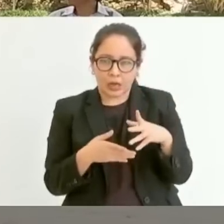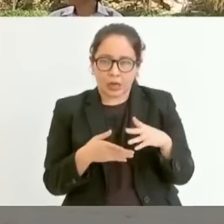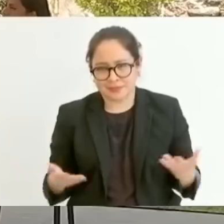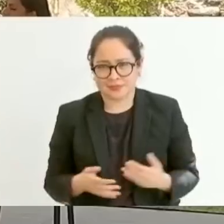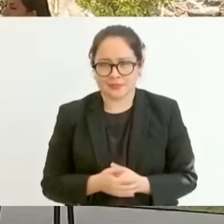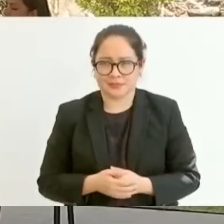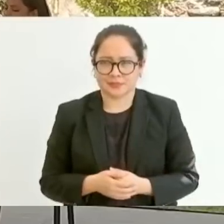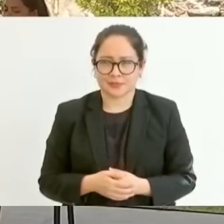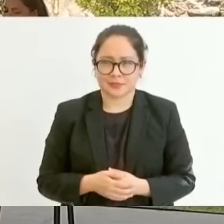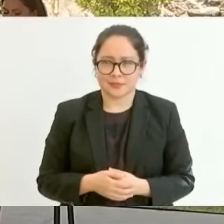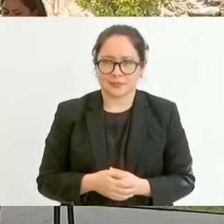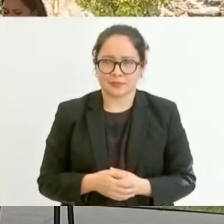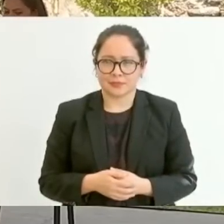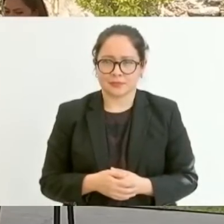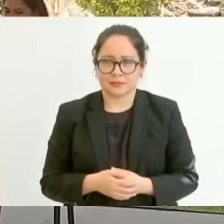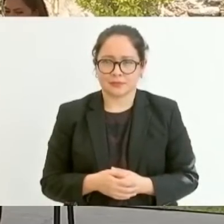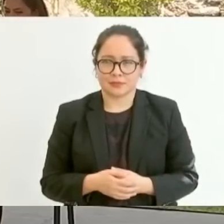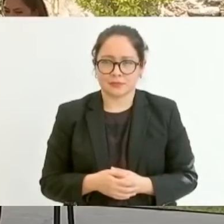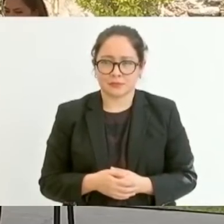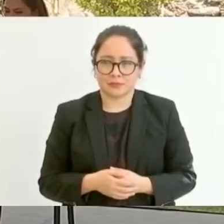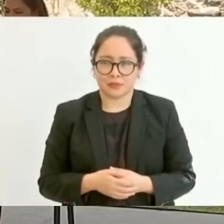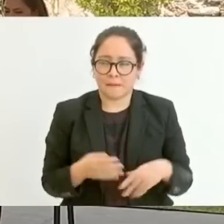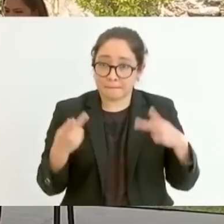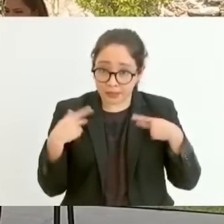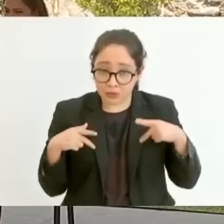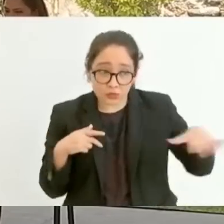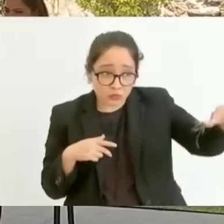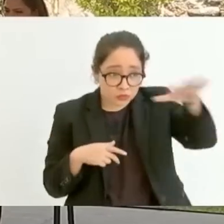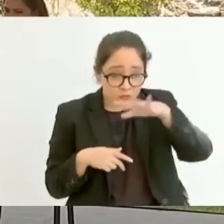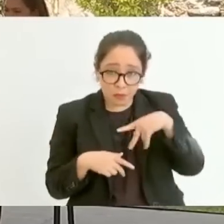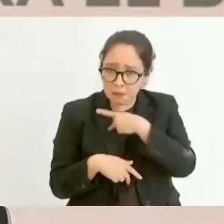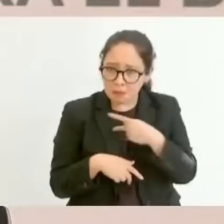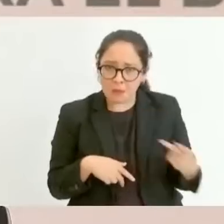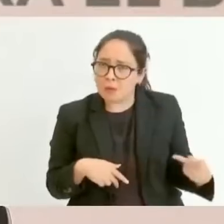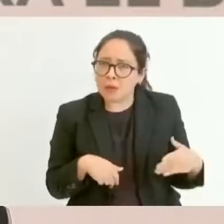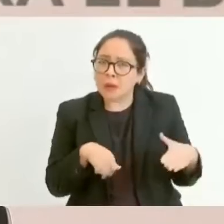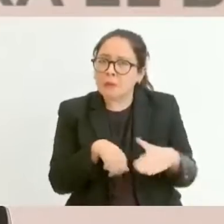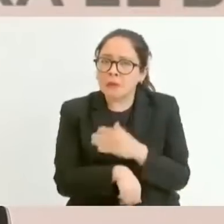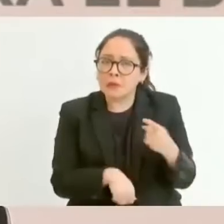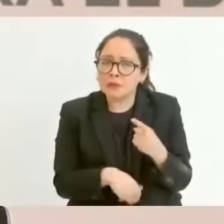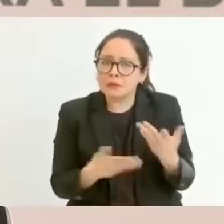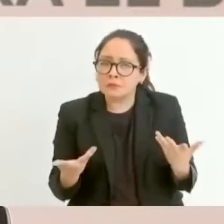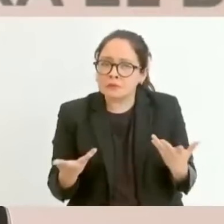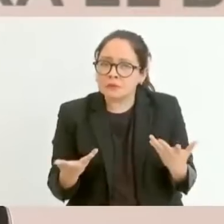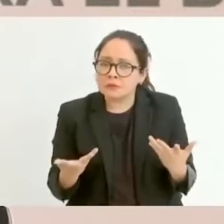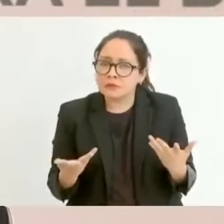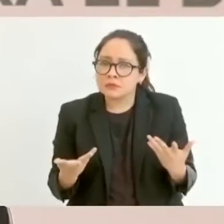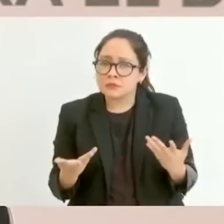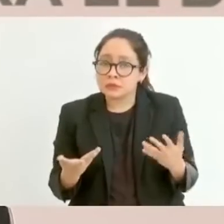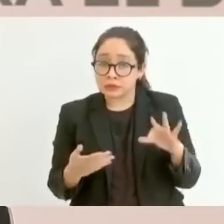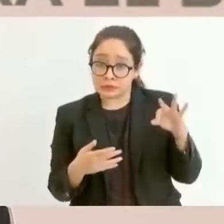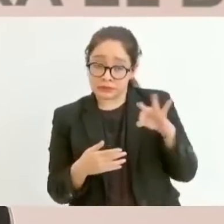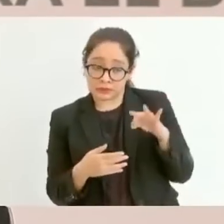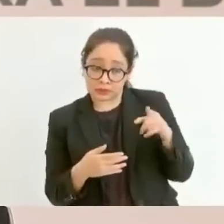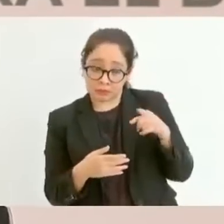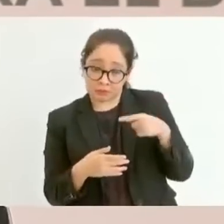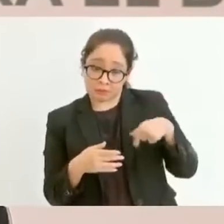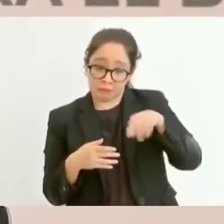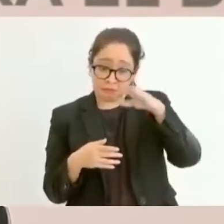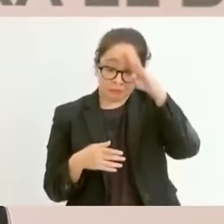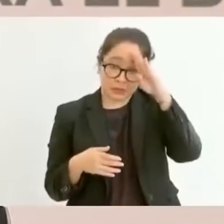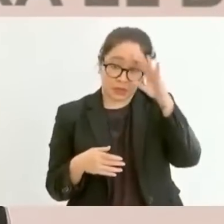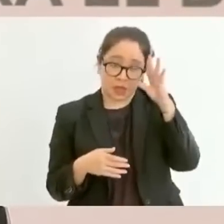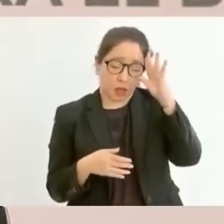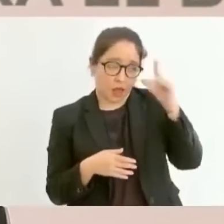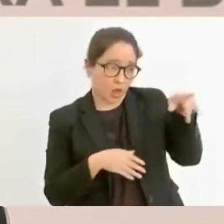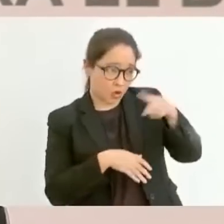La pobreza no es porque no se